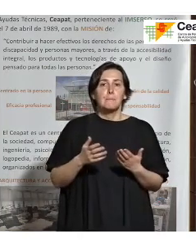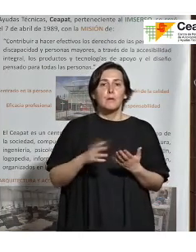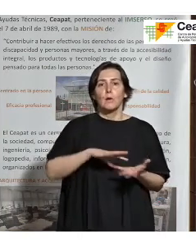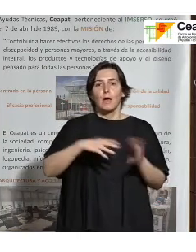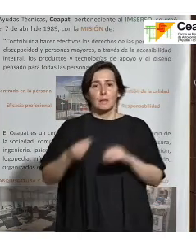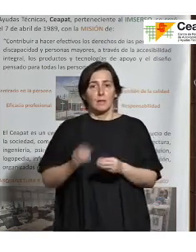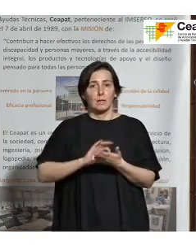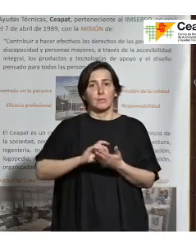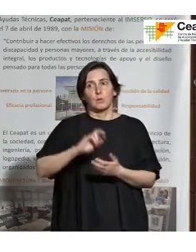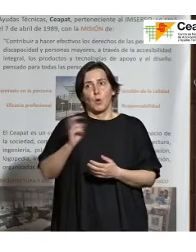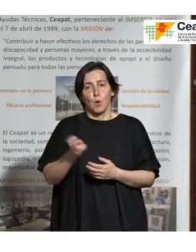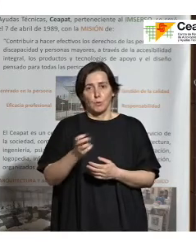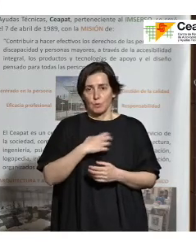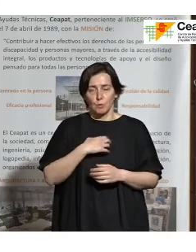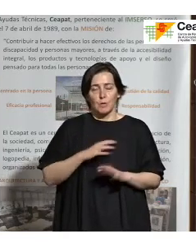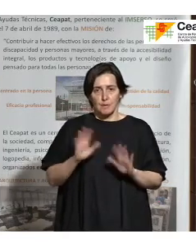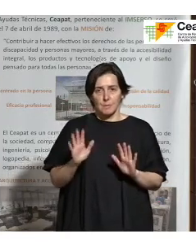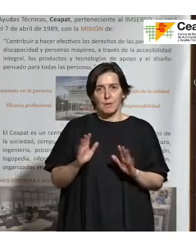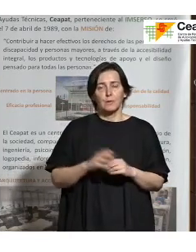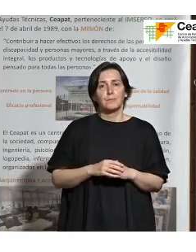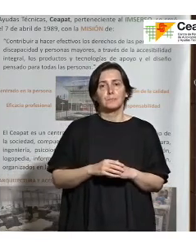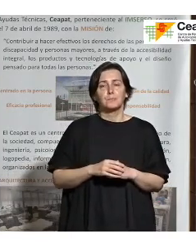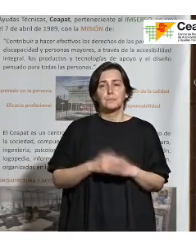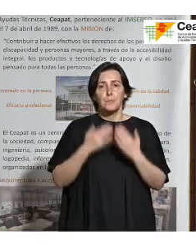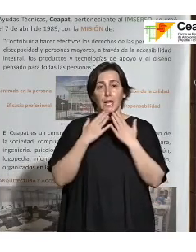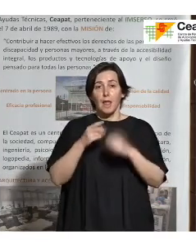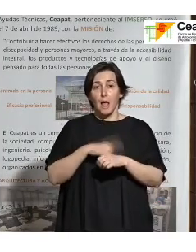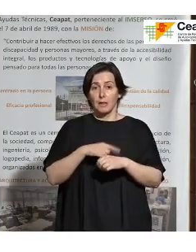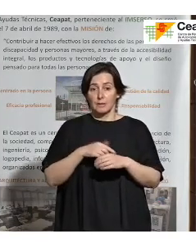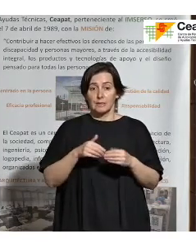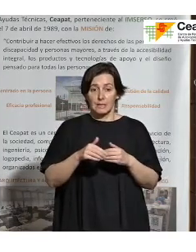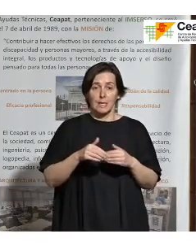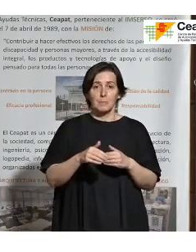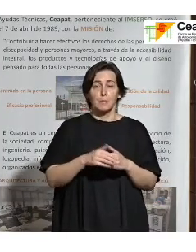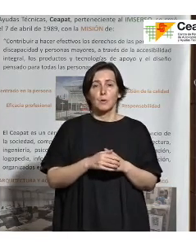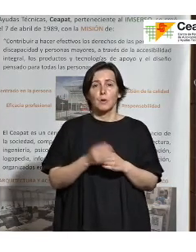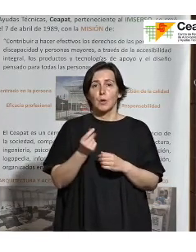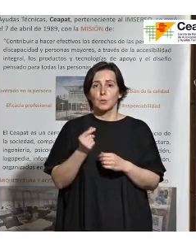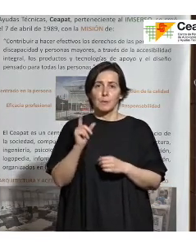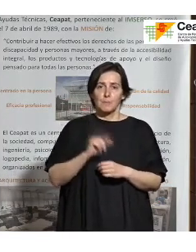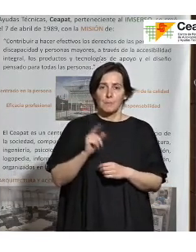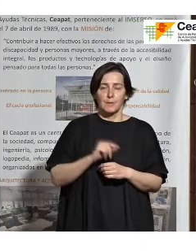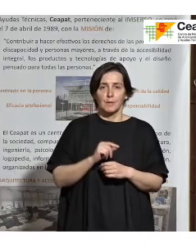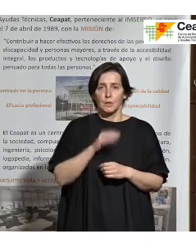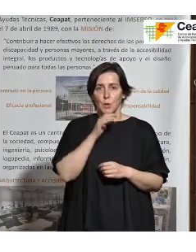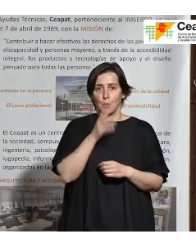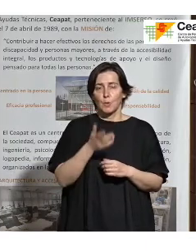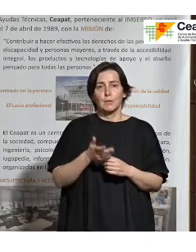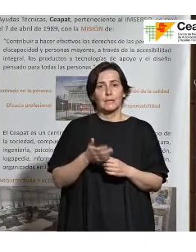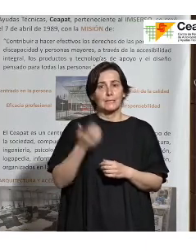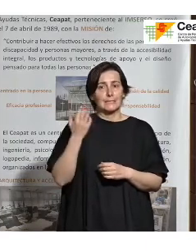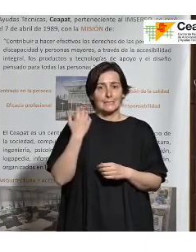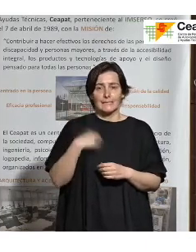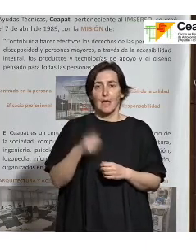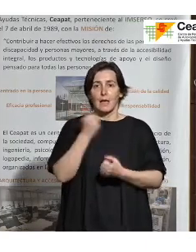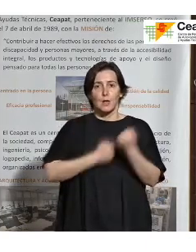del servicio pero yo creo que el tiempo juega a favor de la disminución de costes porque ya es algo que está en el mainstream o sea, está en la